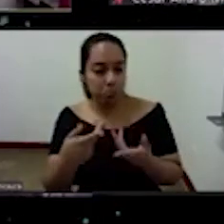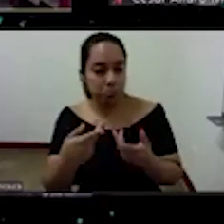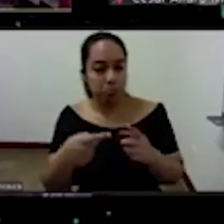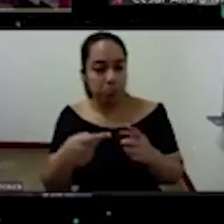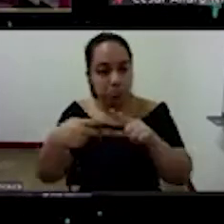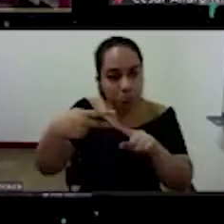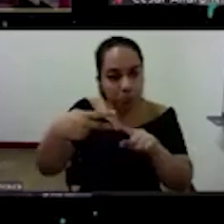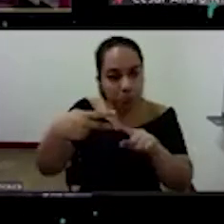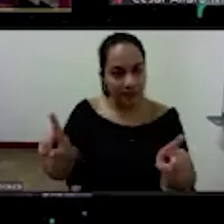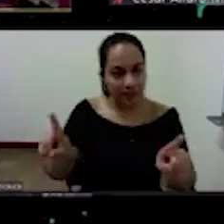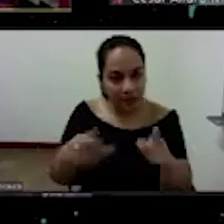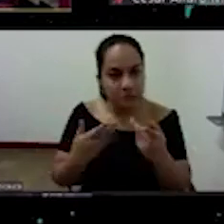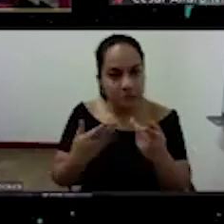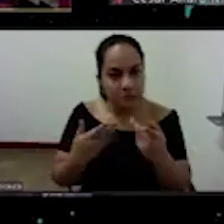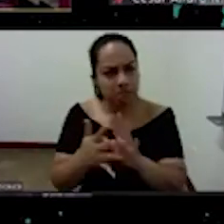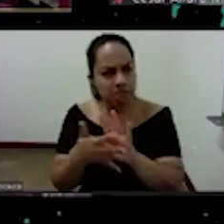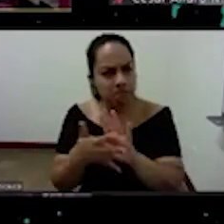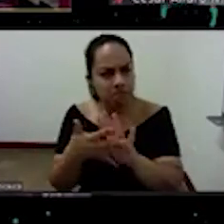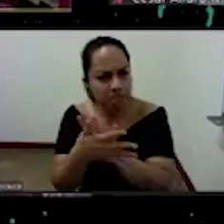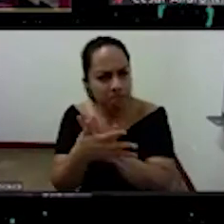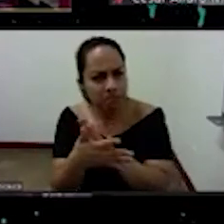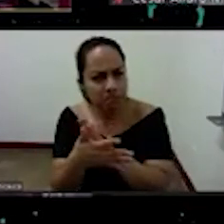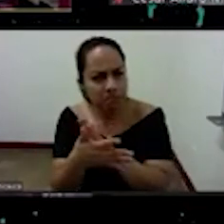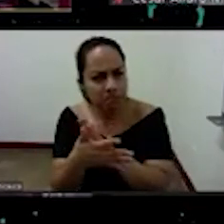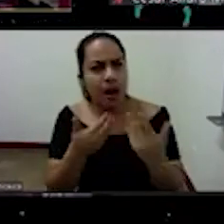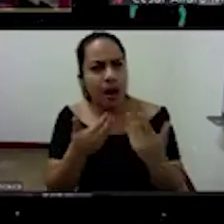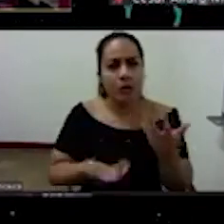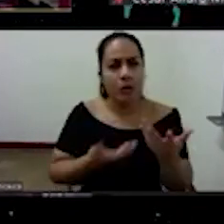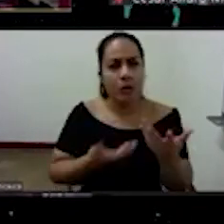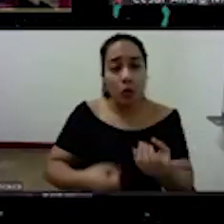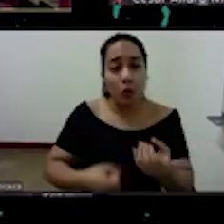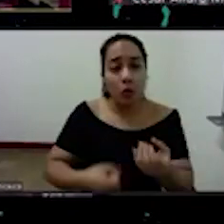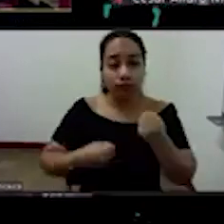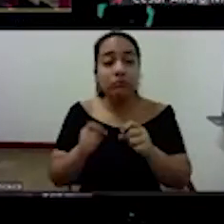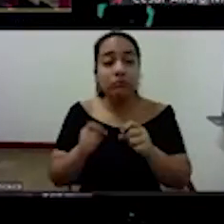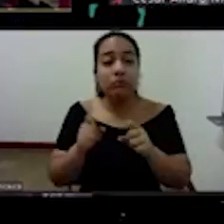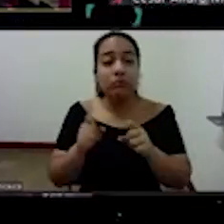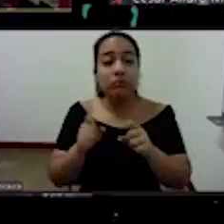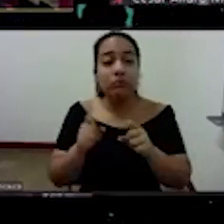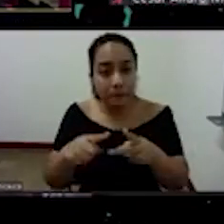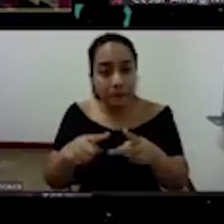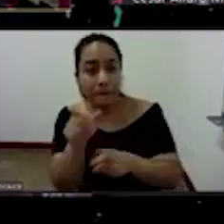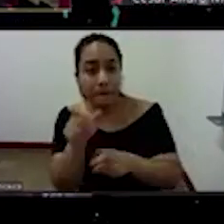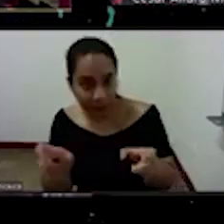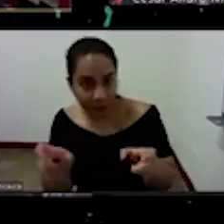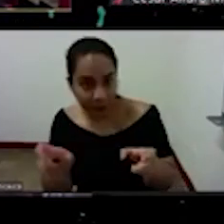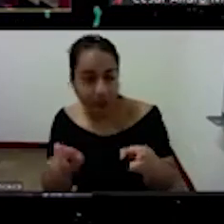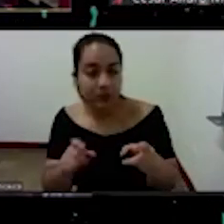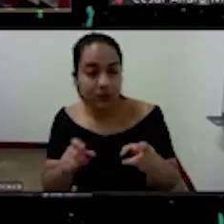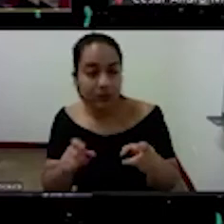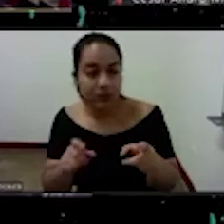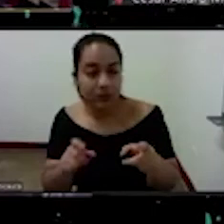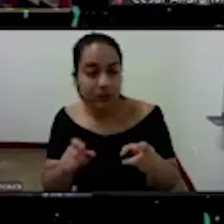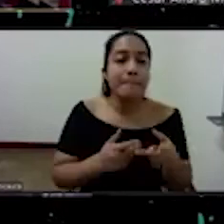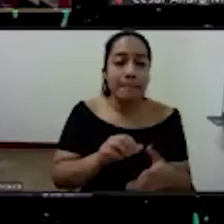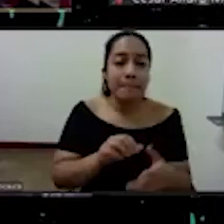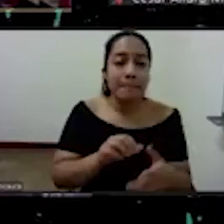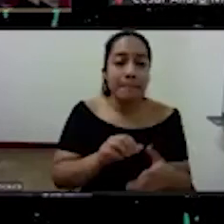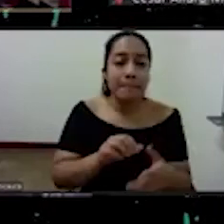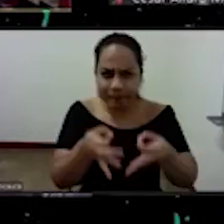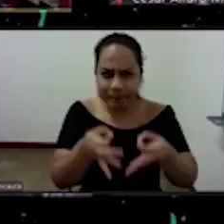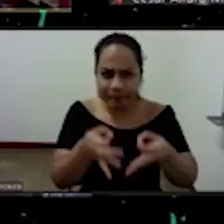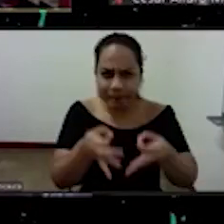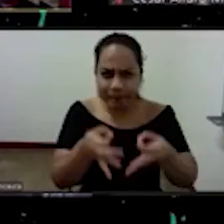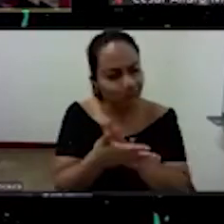ambas urgentes de un lado la especificidad